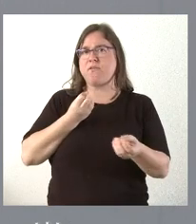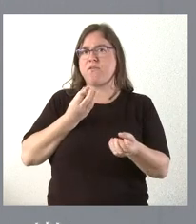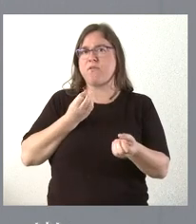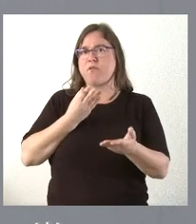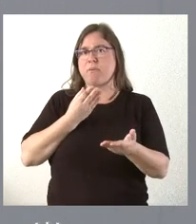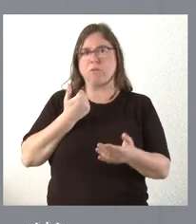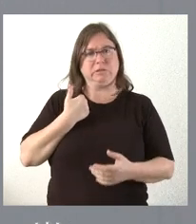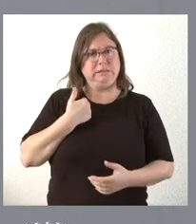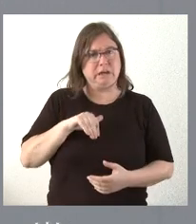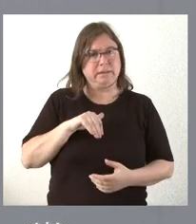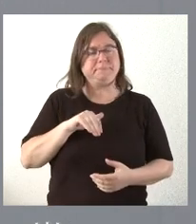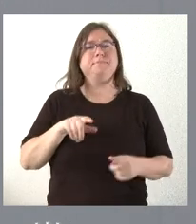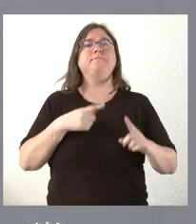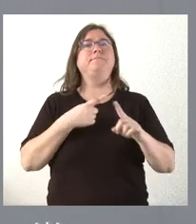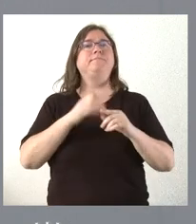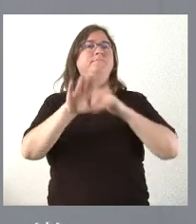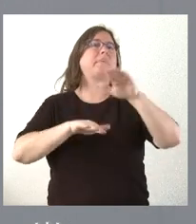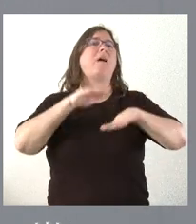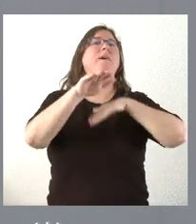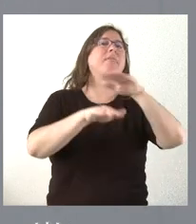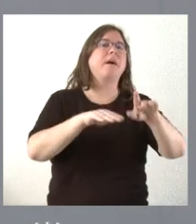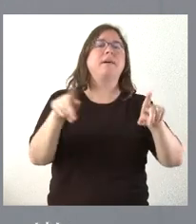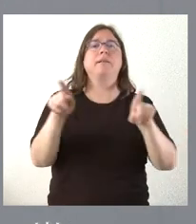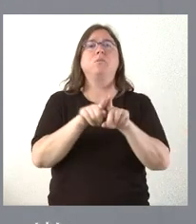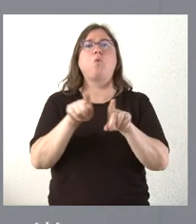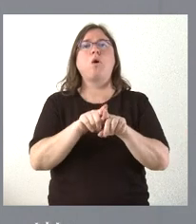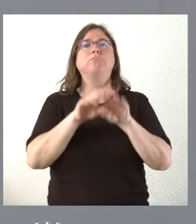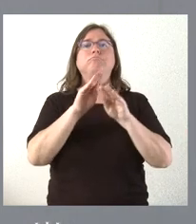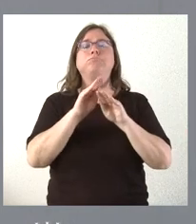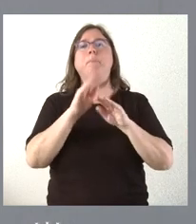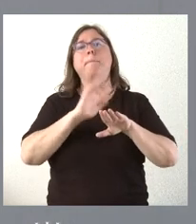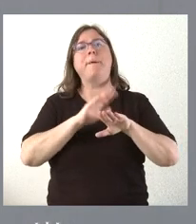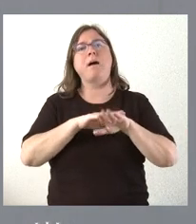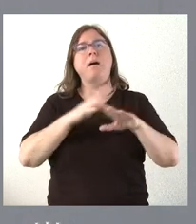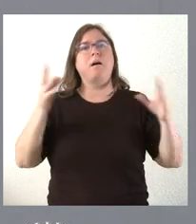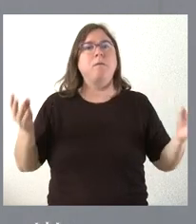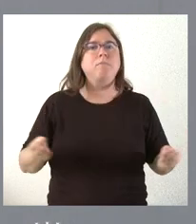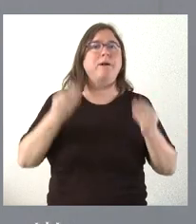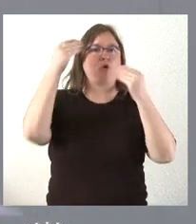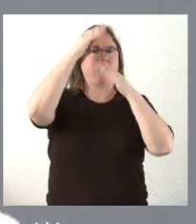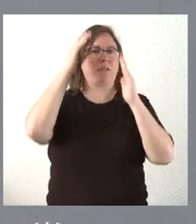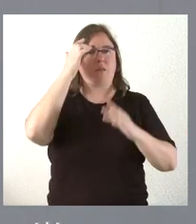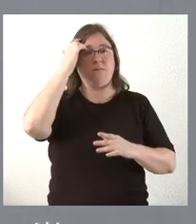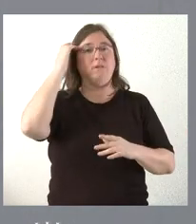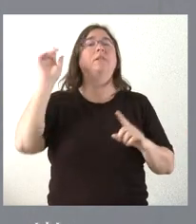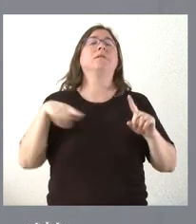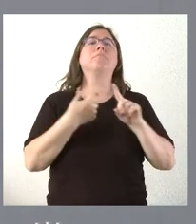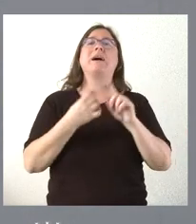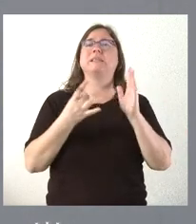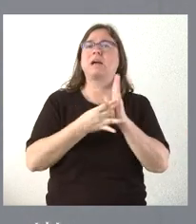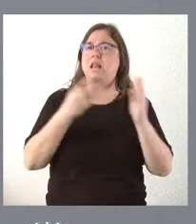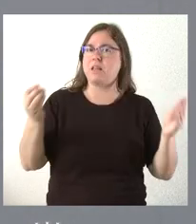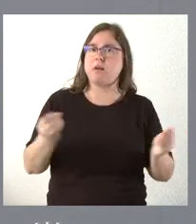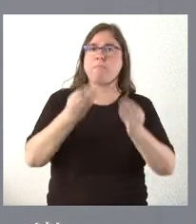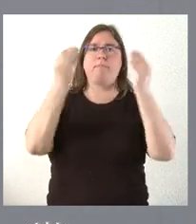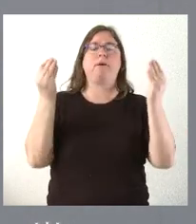respecto y que supone avanzar también en esa dirección de mejorar la atención, de mejorar la calidad, de prestar un